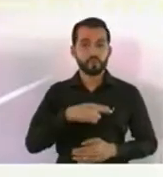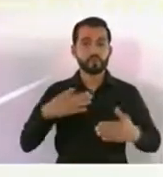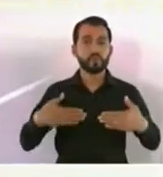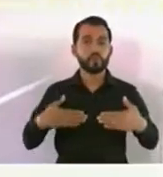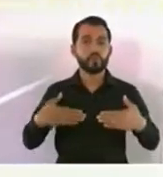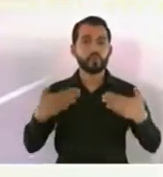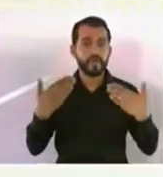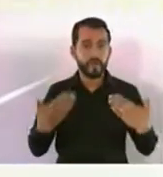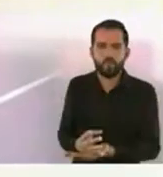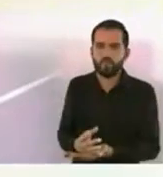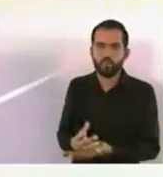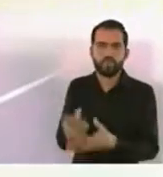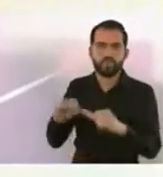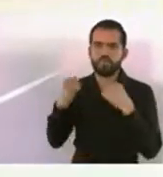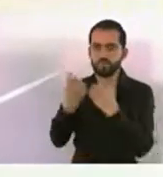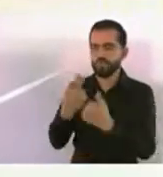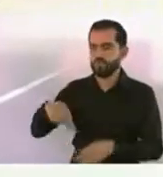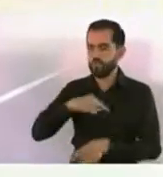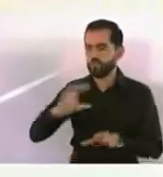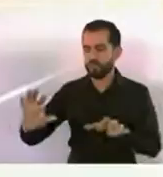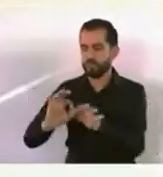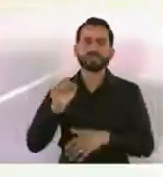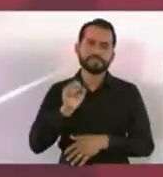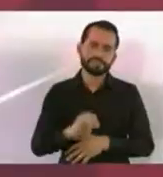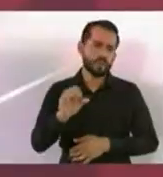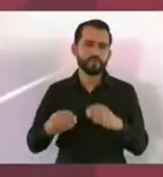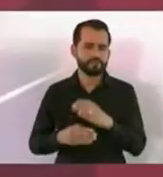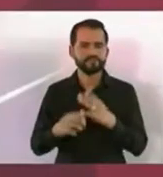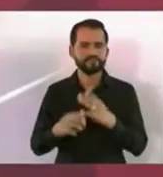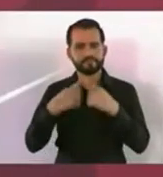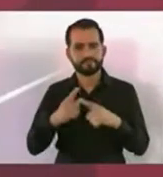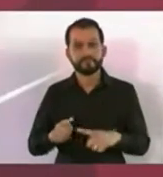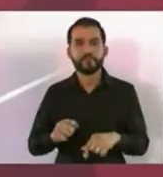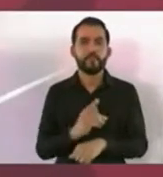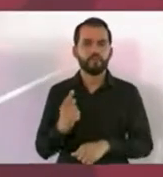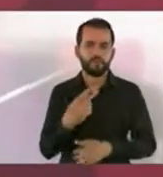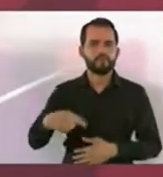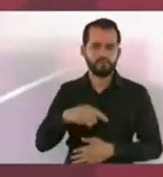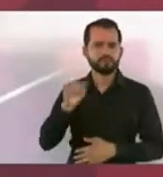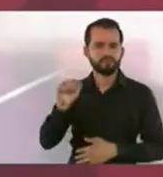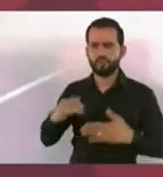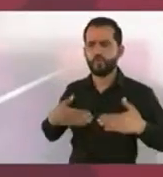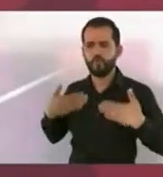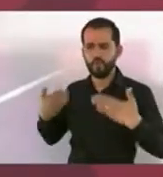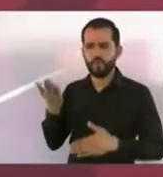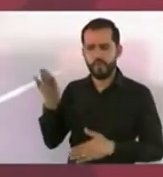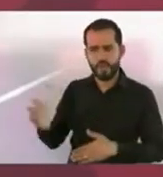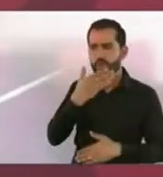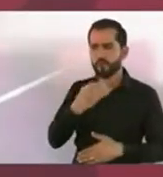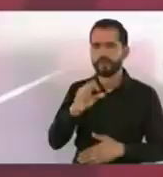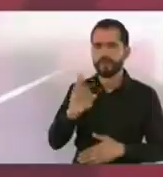en el Teletón, entre otras cosas, porque le tenemos mucha confianza a Fernando